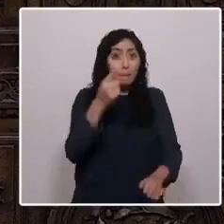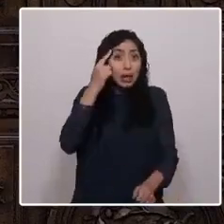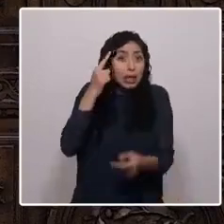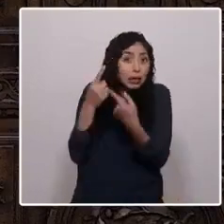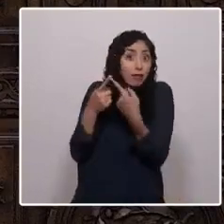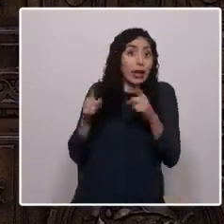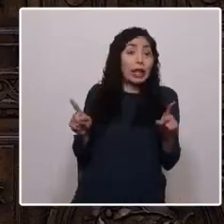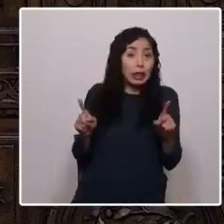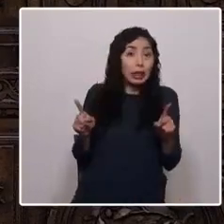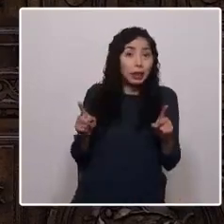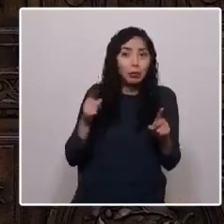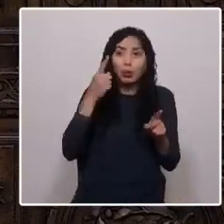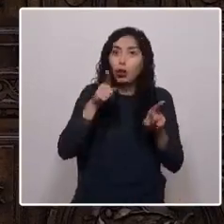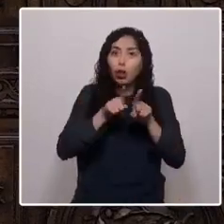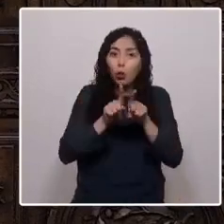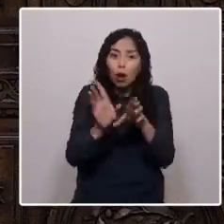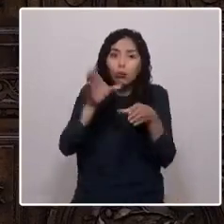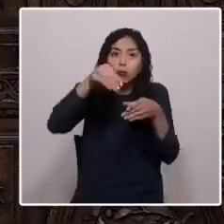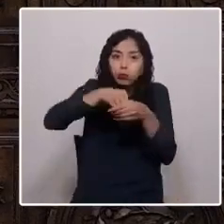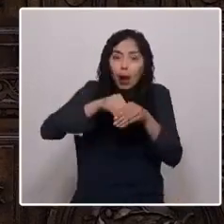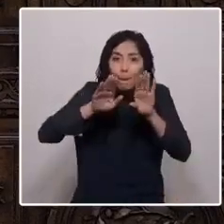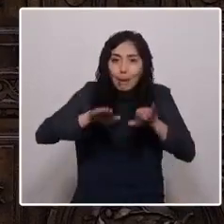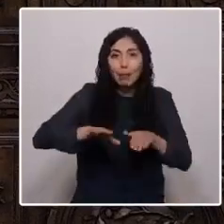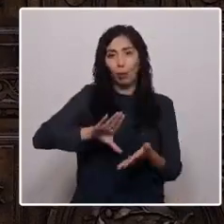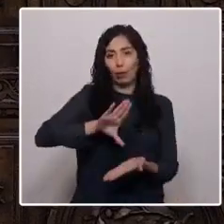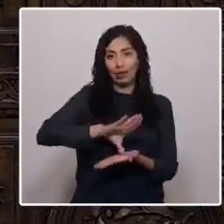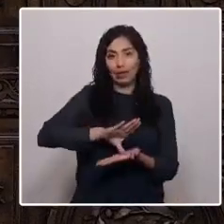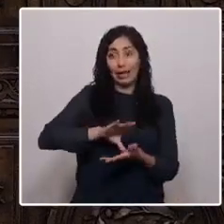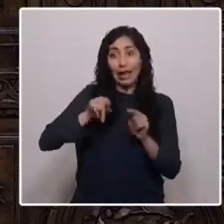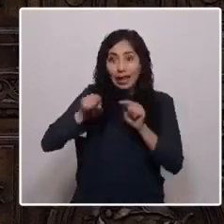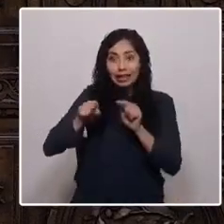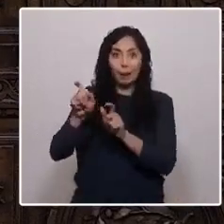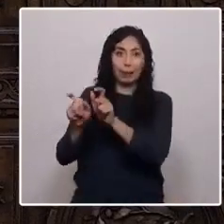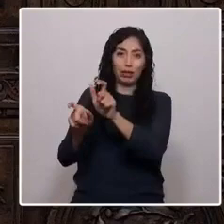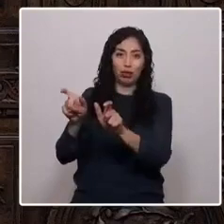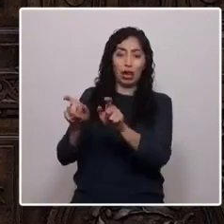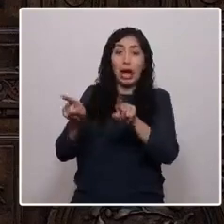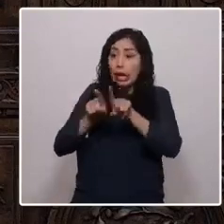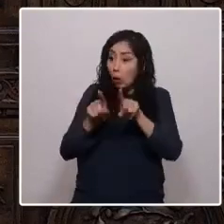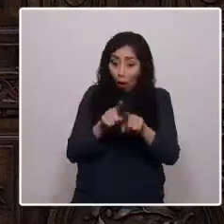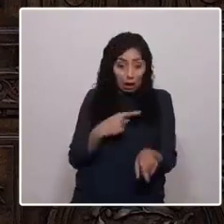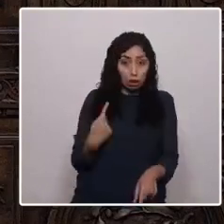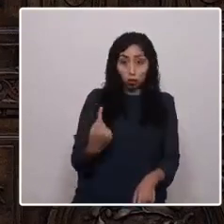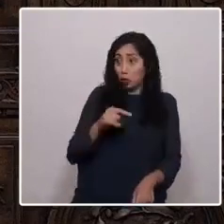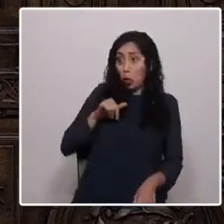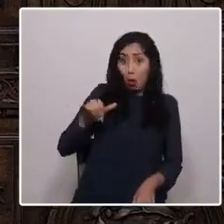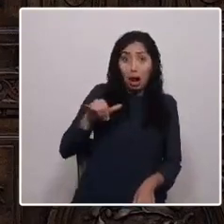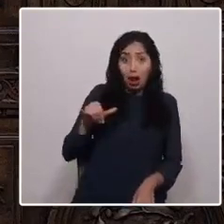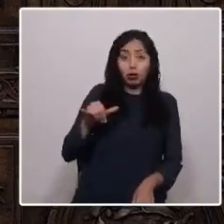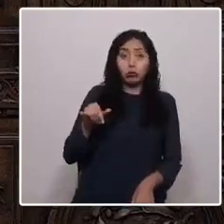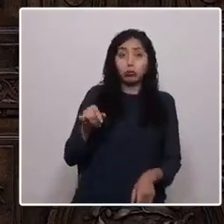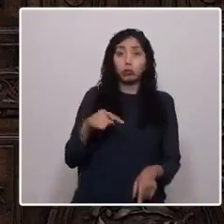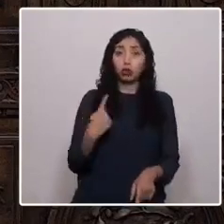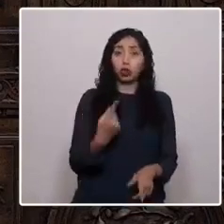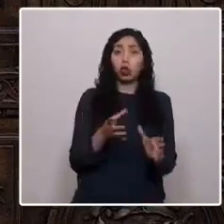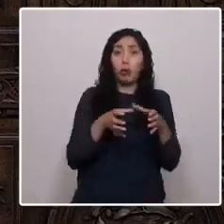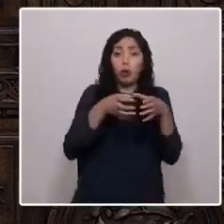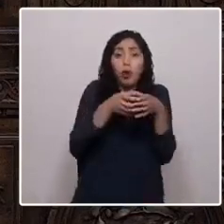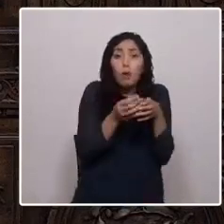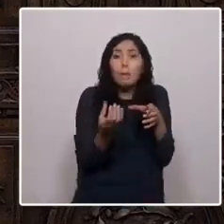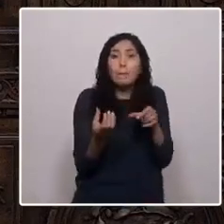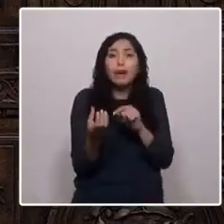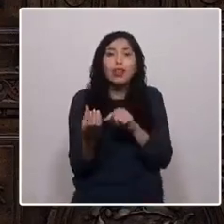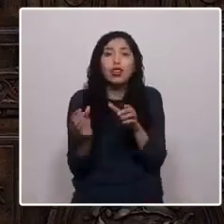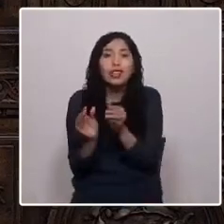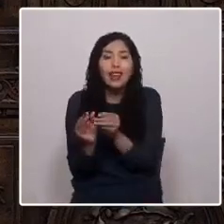parte de un mismo país. Estas personas, al igual que nosotros, que somos minoría, también esperan que el país avance